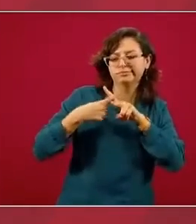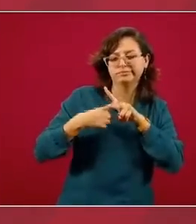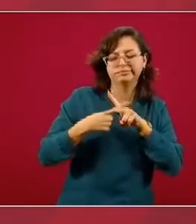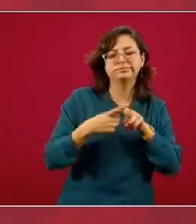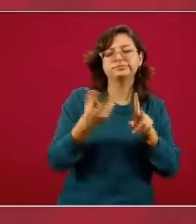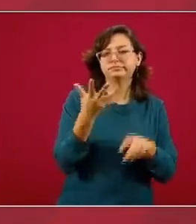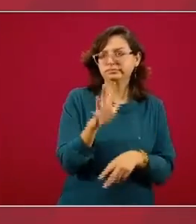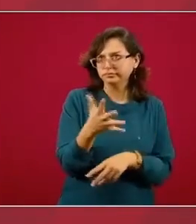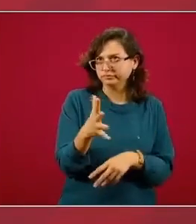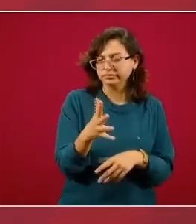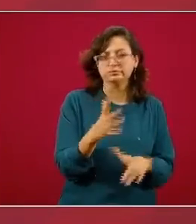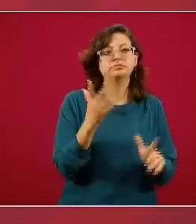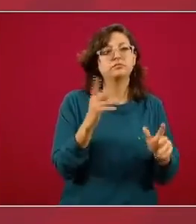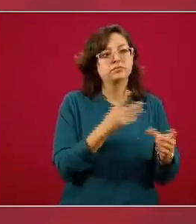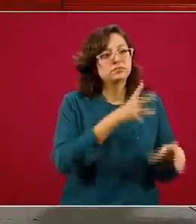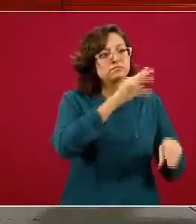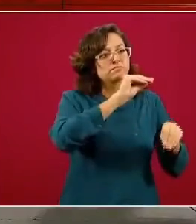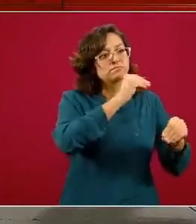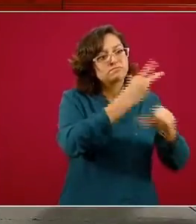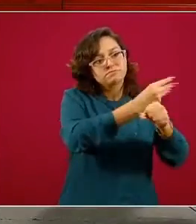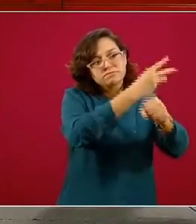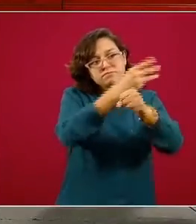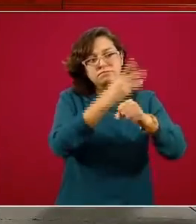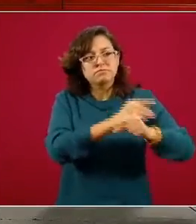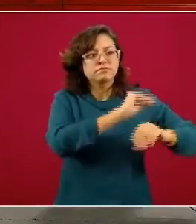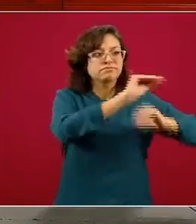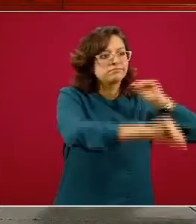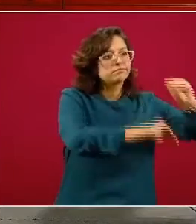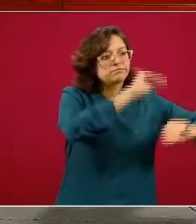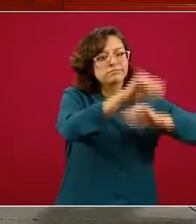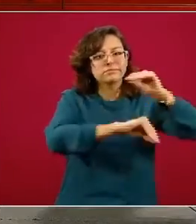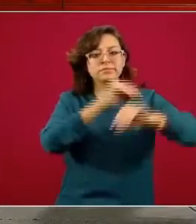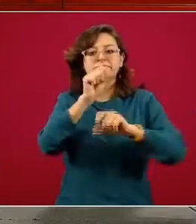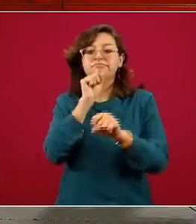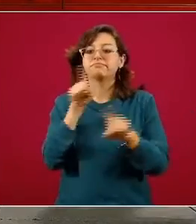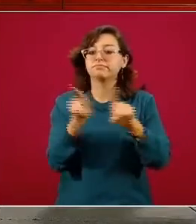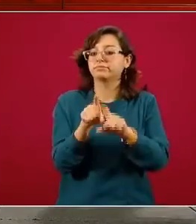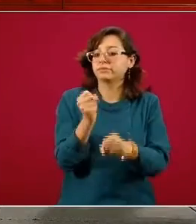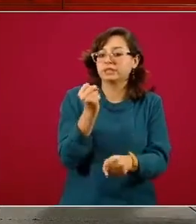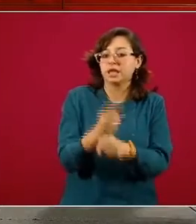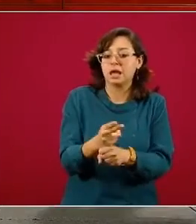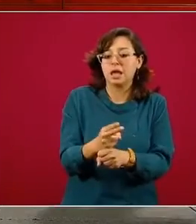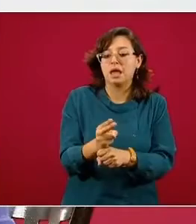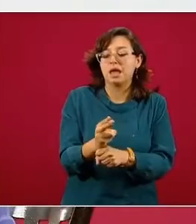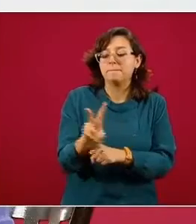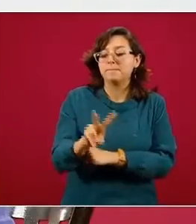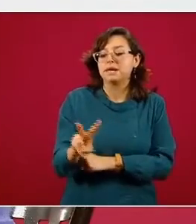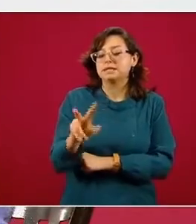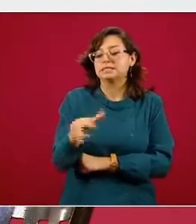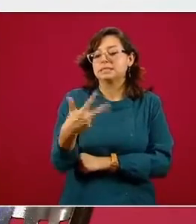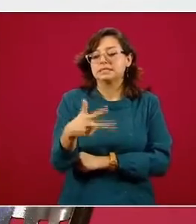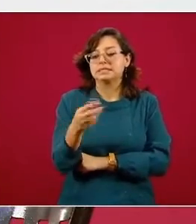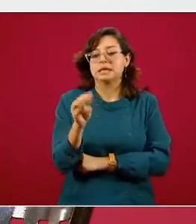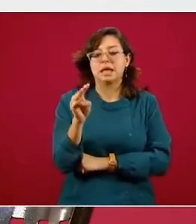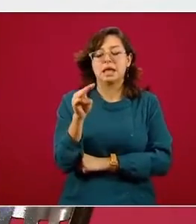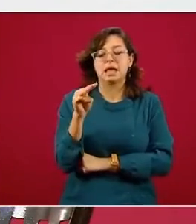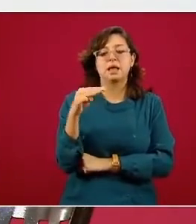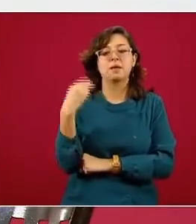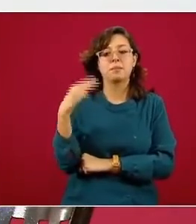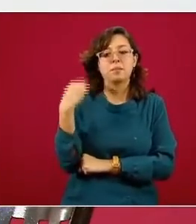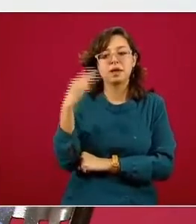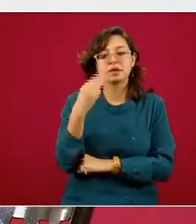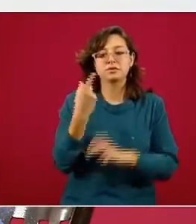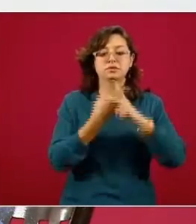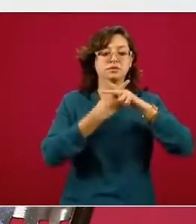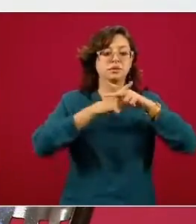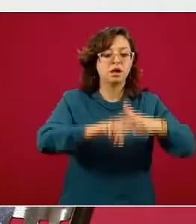establecimos muy tempranamente, lo dispusimos a partir del viernes 13 de marzo, el iniciar con las medidas